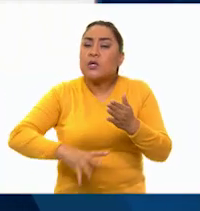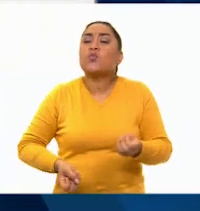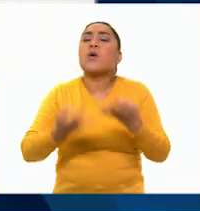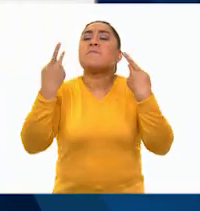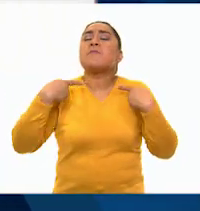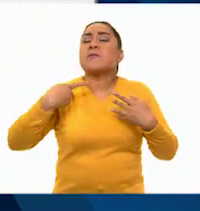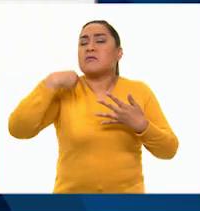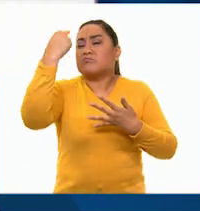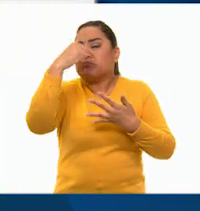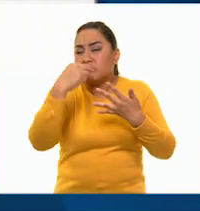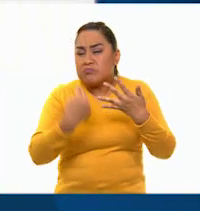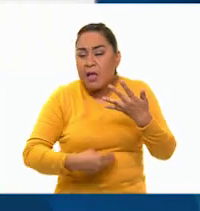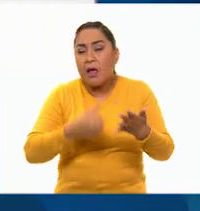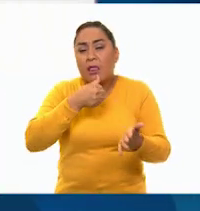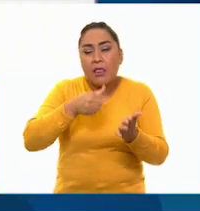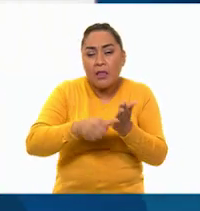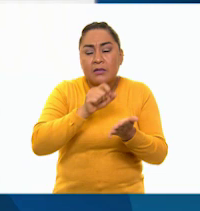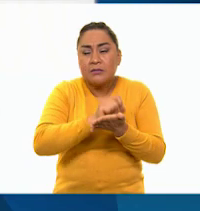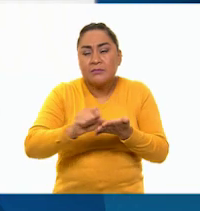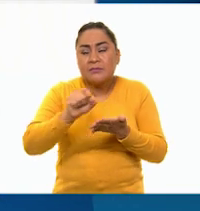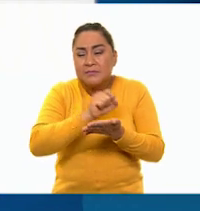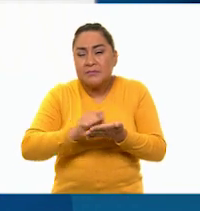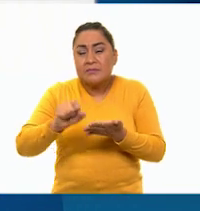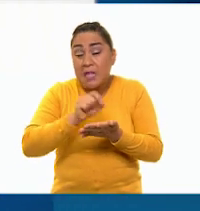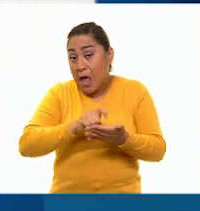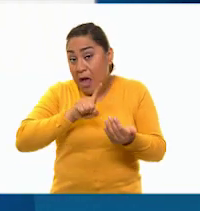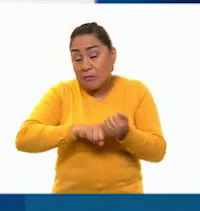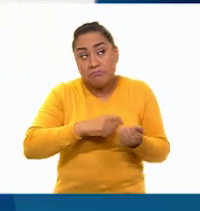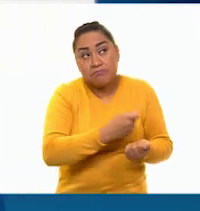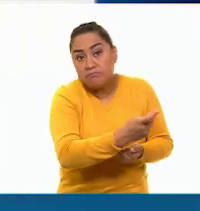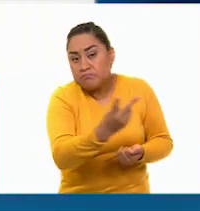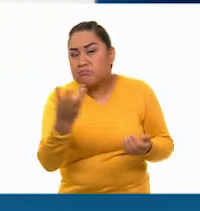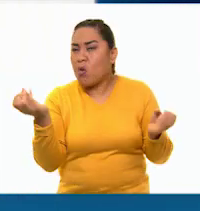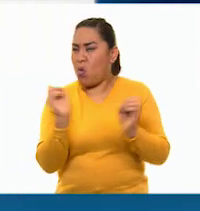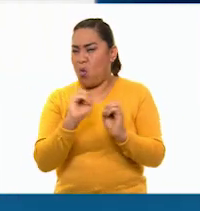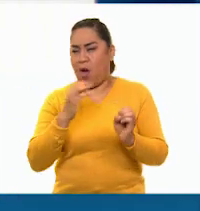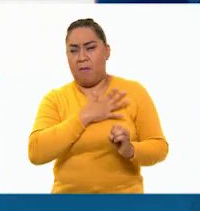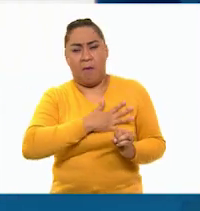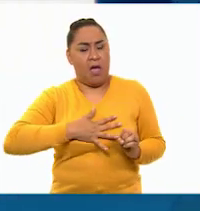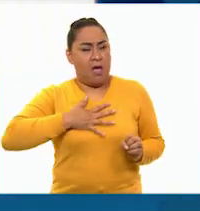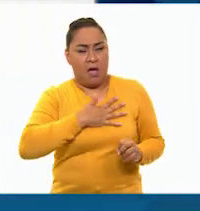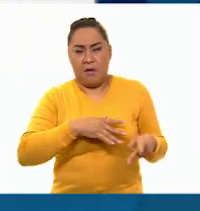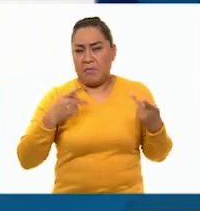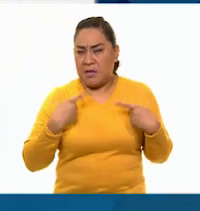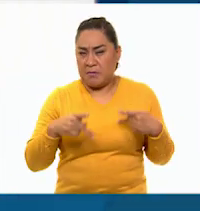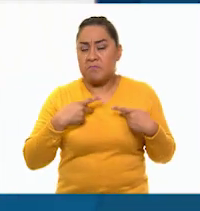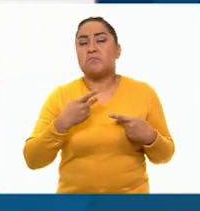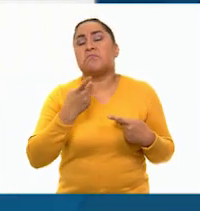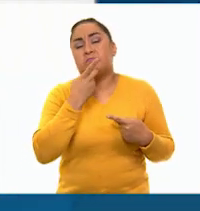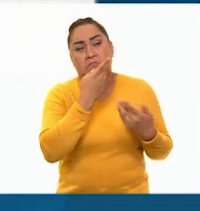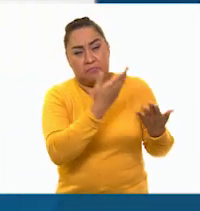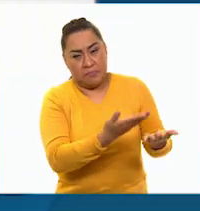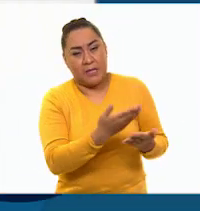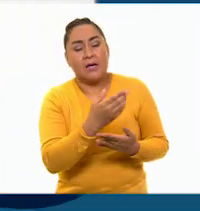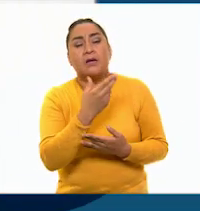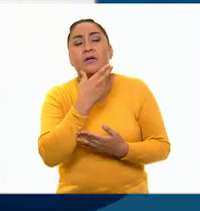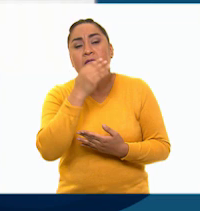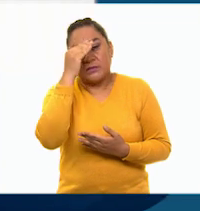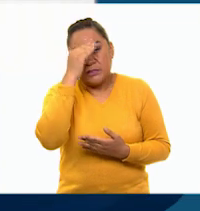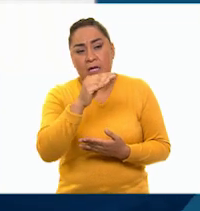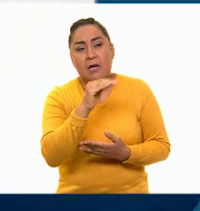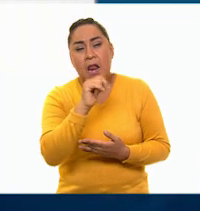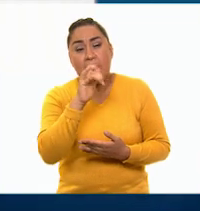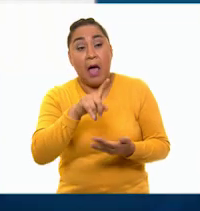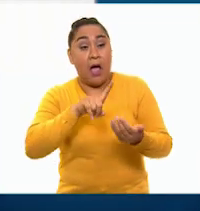individuos que escribían por mi conducto, siendo así que ninguno de ellos era mi amante? Confiese usted, señor Alamán, que no